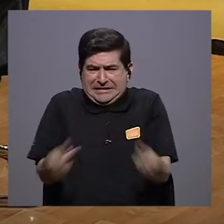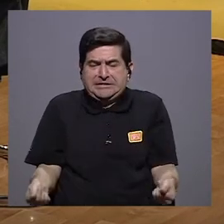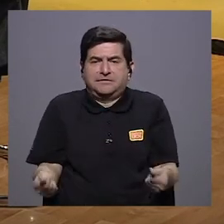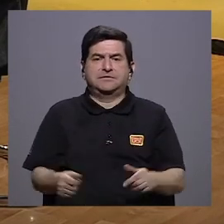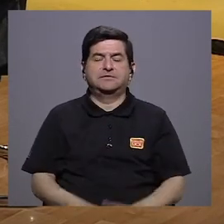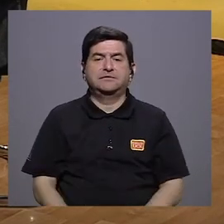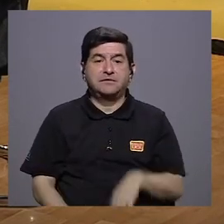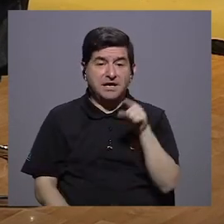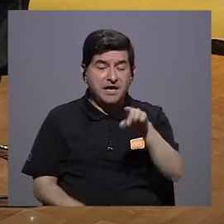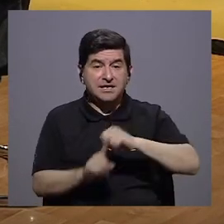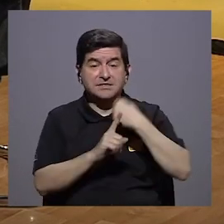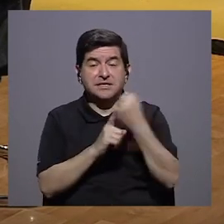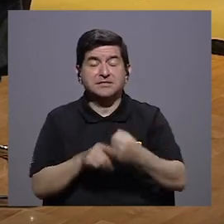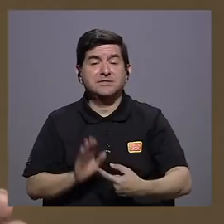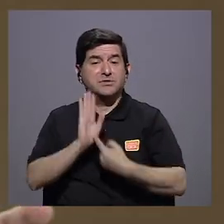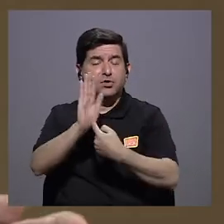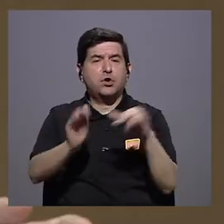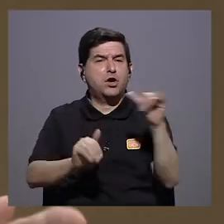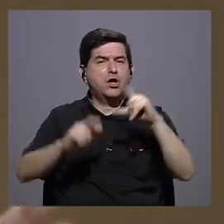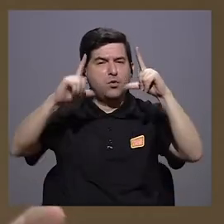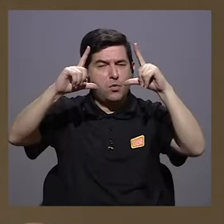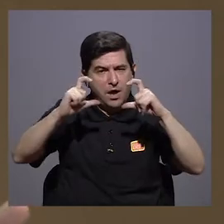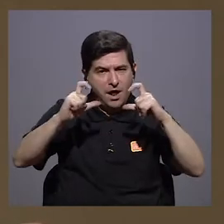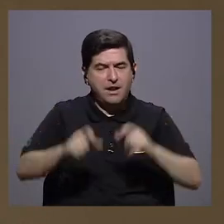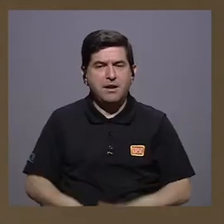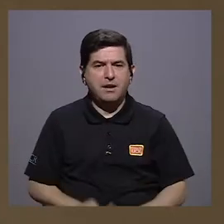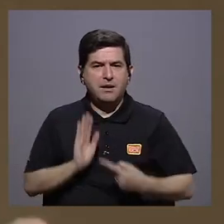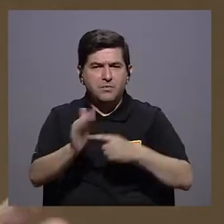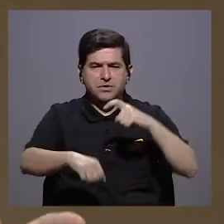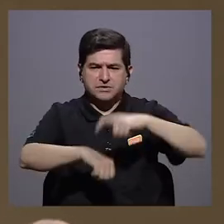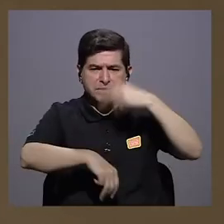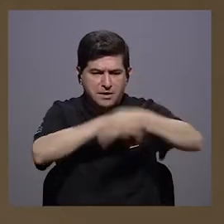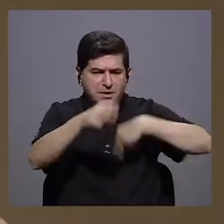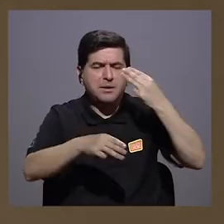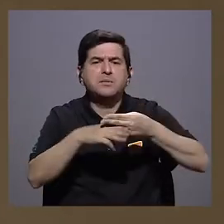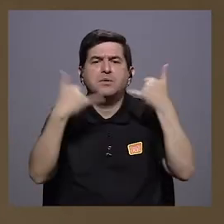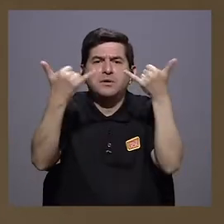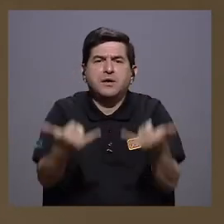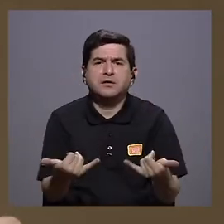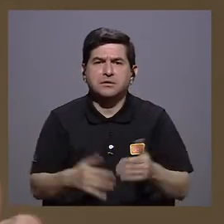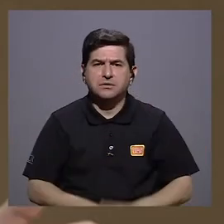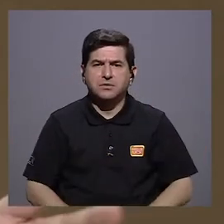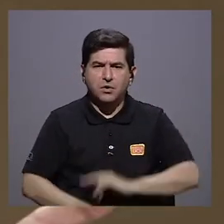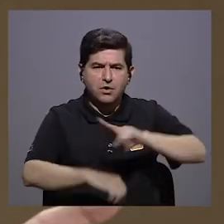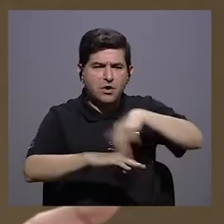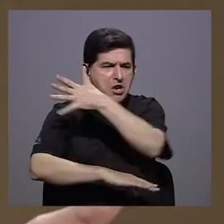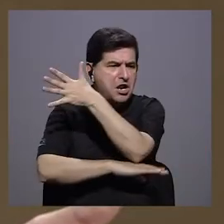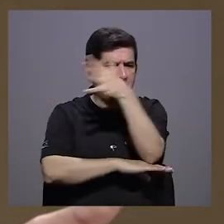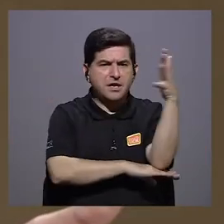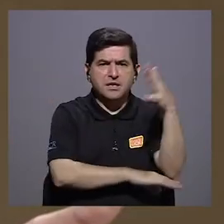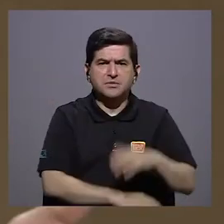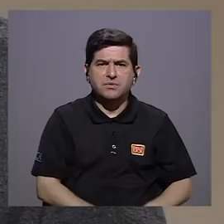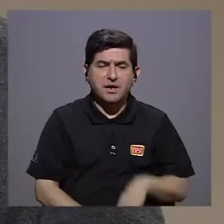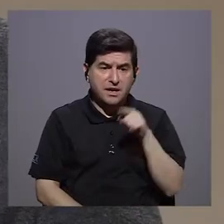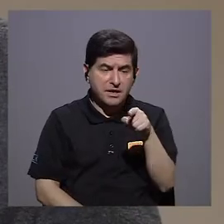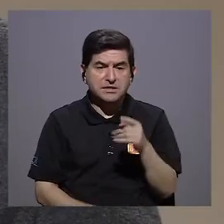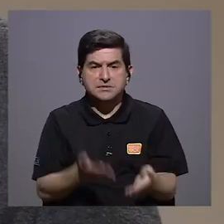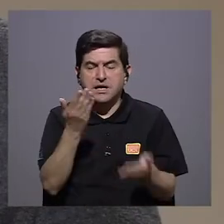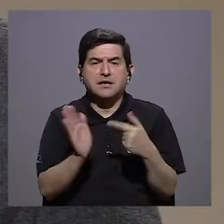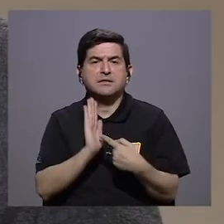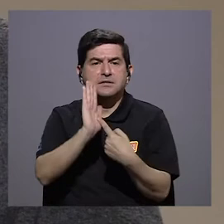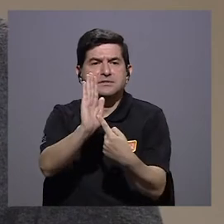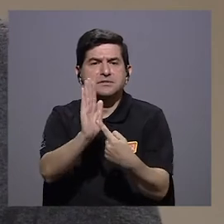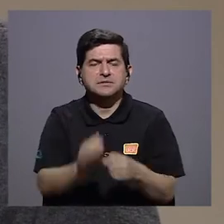esa fotografía que usted nos ofrece ilustra este momento mundial que se vive, donde la naturaleza lo ha agradecido. Y quisiera